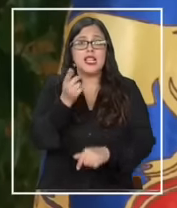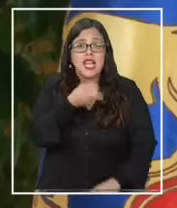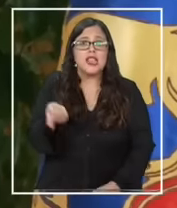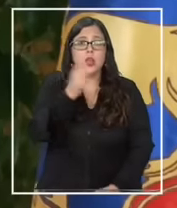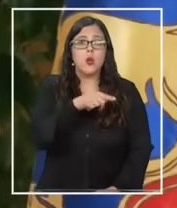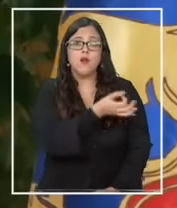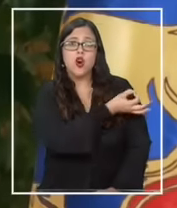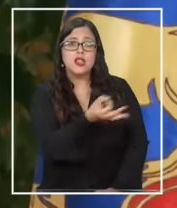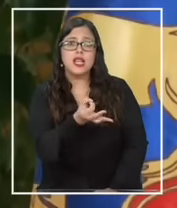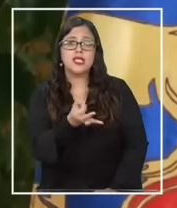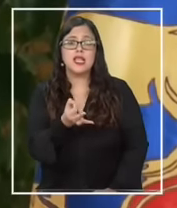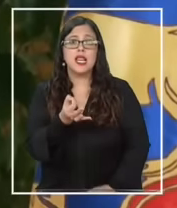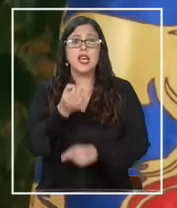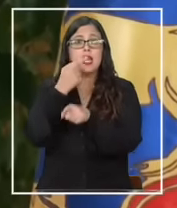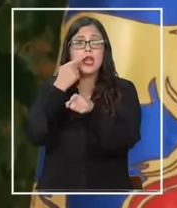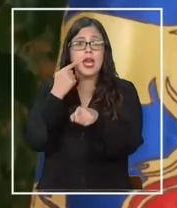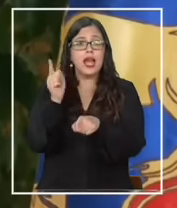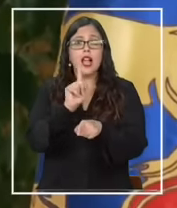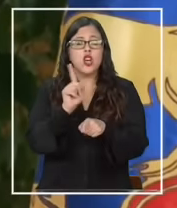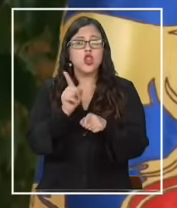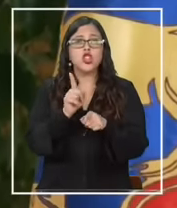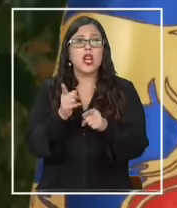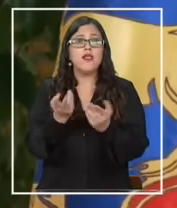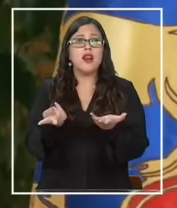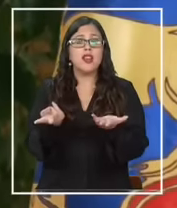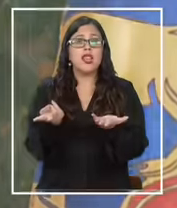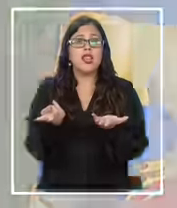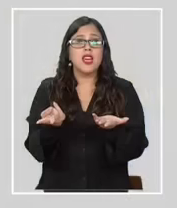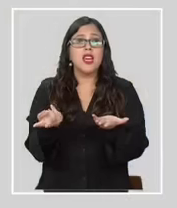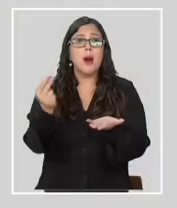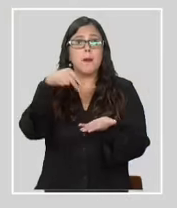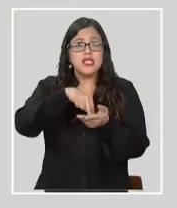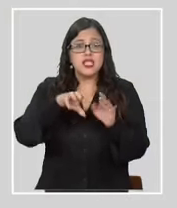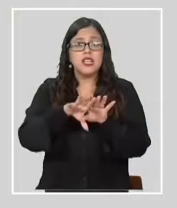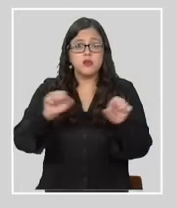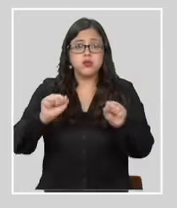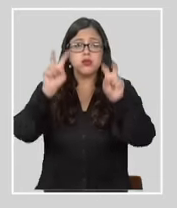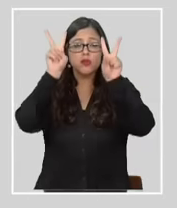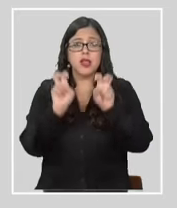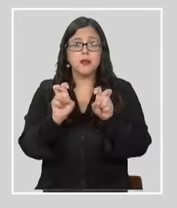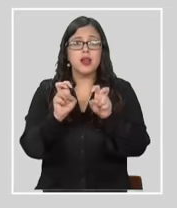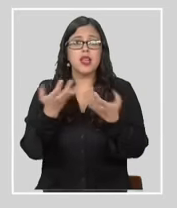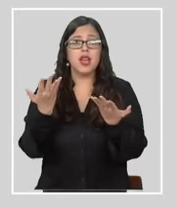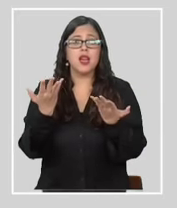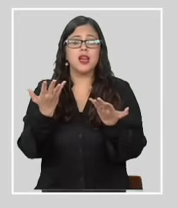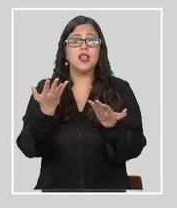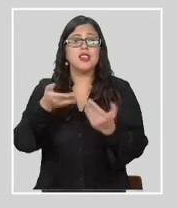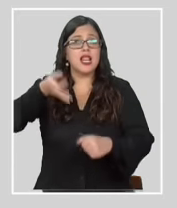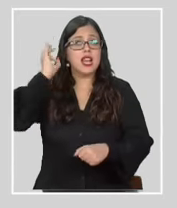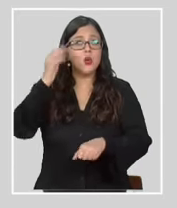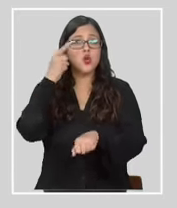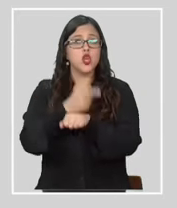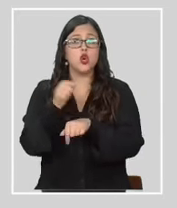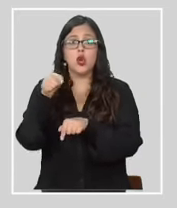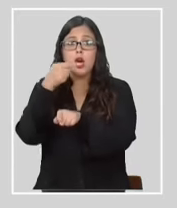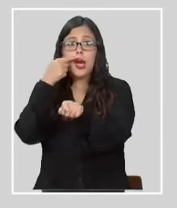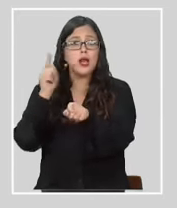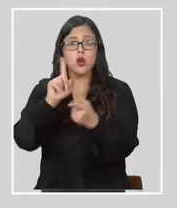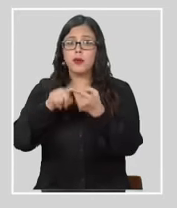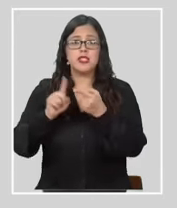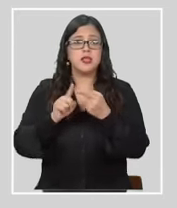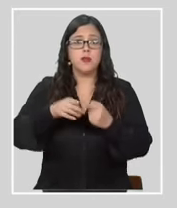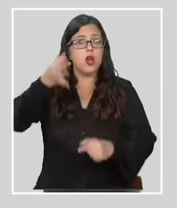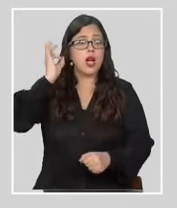indico que no me encontraba en el momento en que se acordaron las instrucciones de la reunión o sea él no estuvo toda la reunión